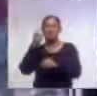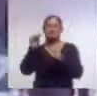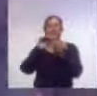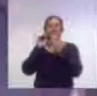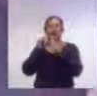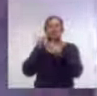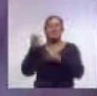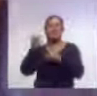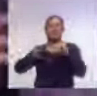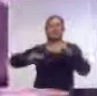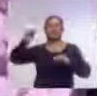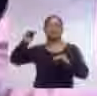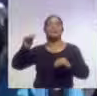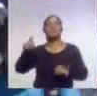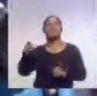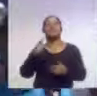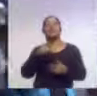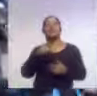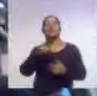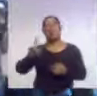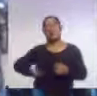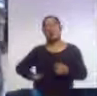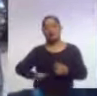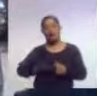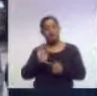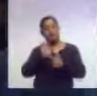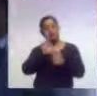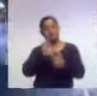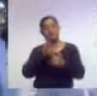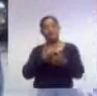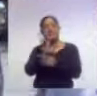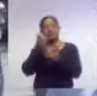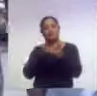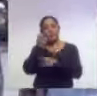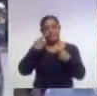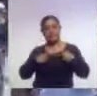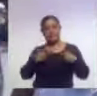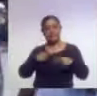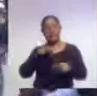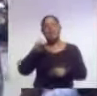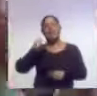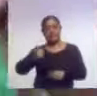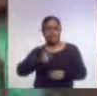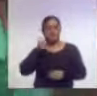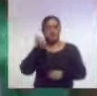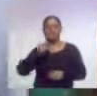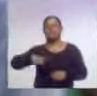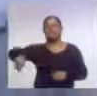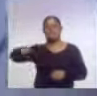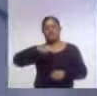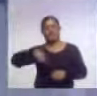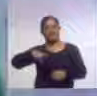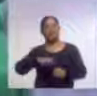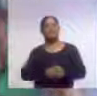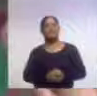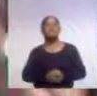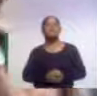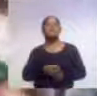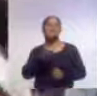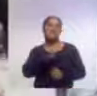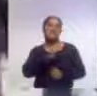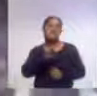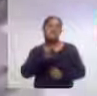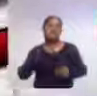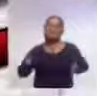gobierno indio ha estado proyectando el gran número de habitantes que tiene el país como un aprovechamiento de recursos humanos, el cual puede ser productivo